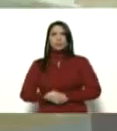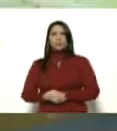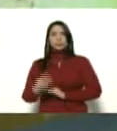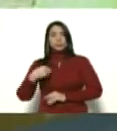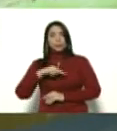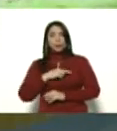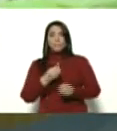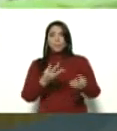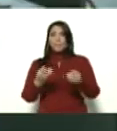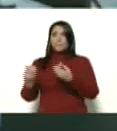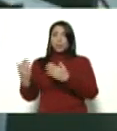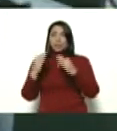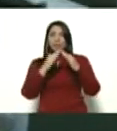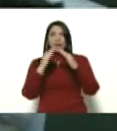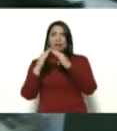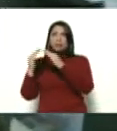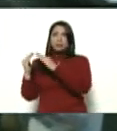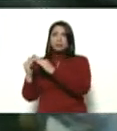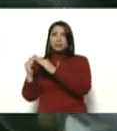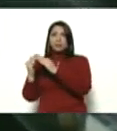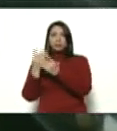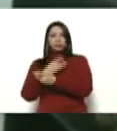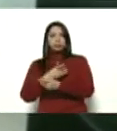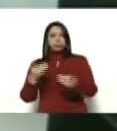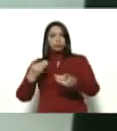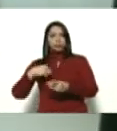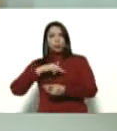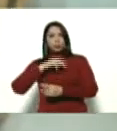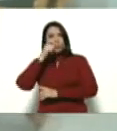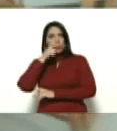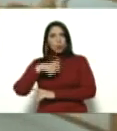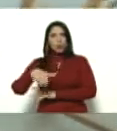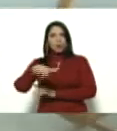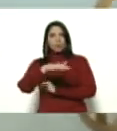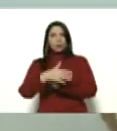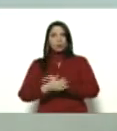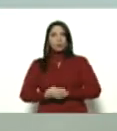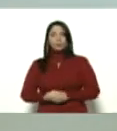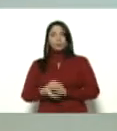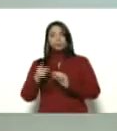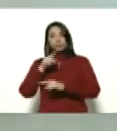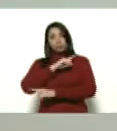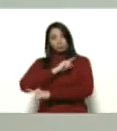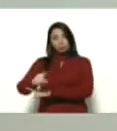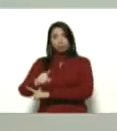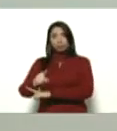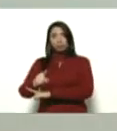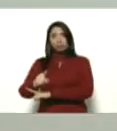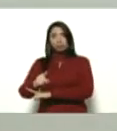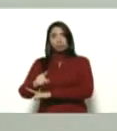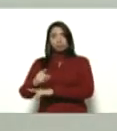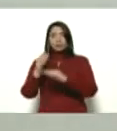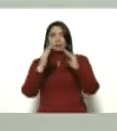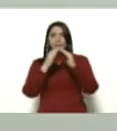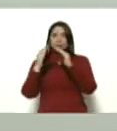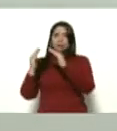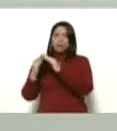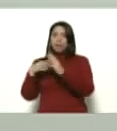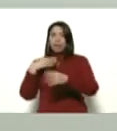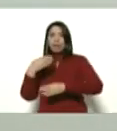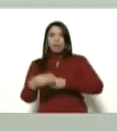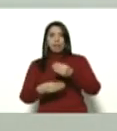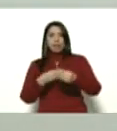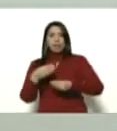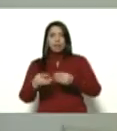entregando viviendas dignas para nuestro pueblo como usted ha dado la orden si las casas están hechas